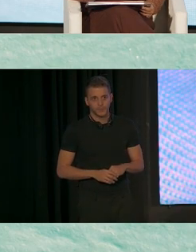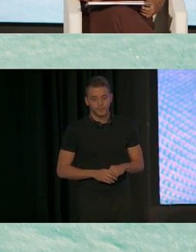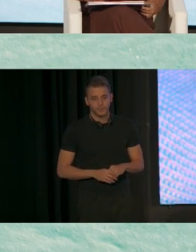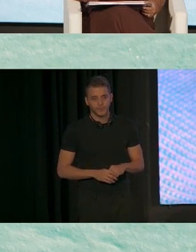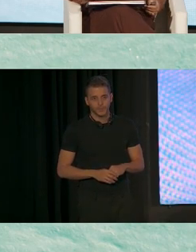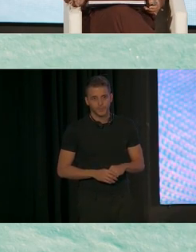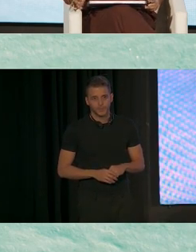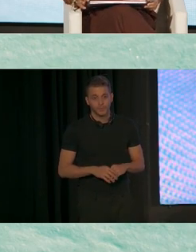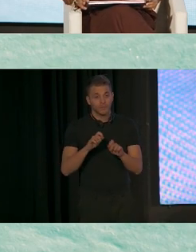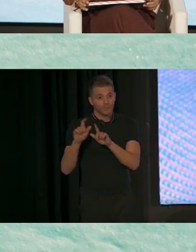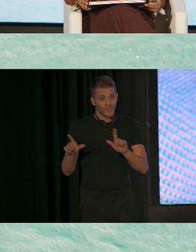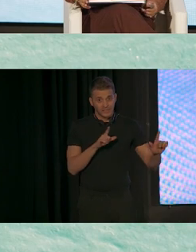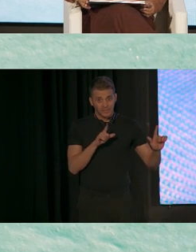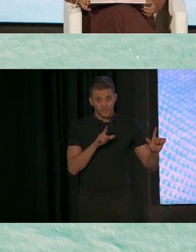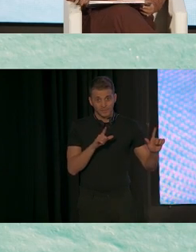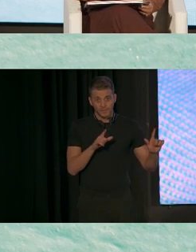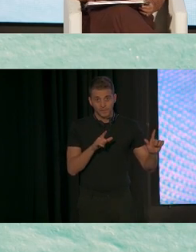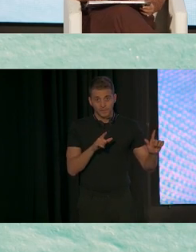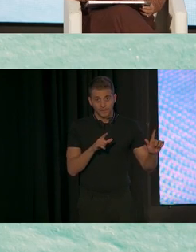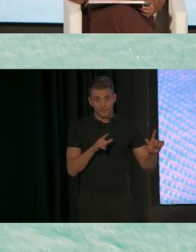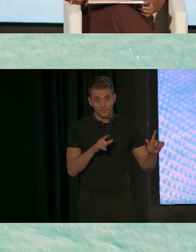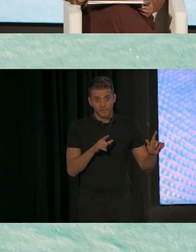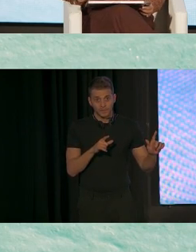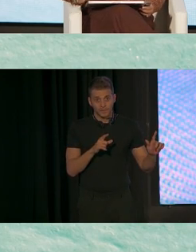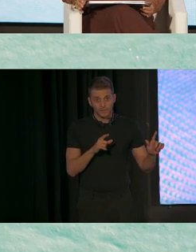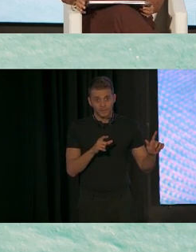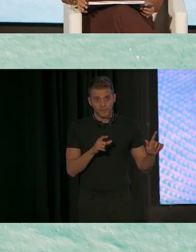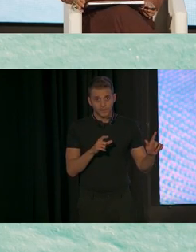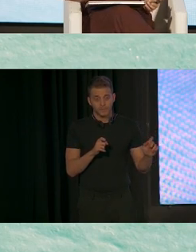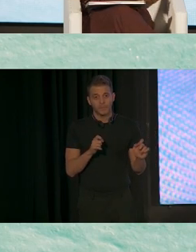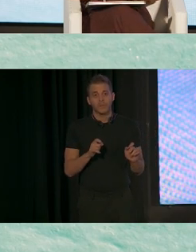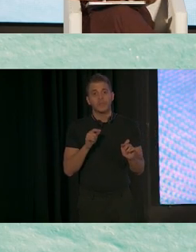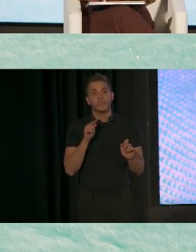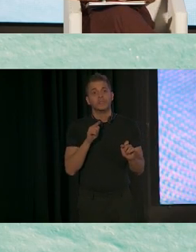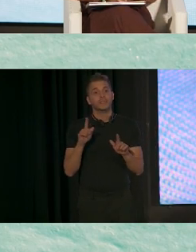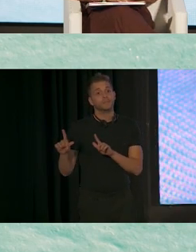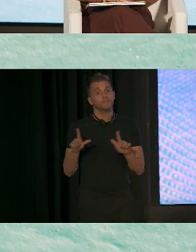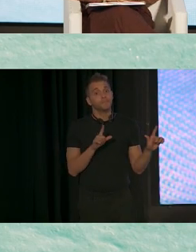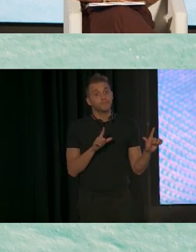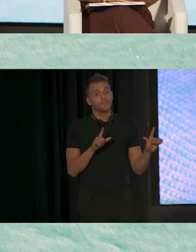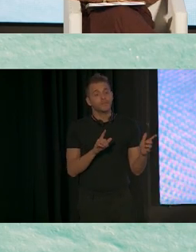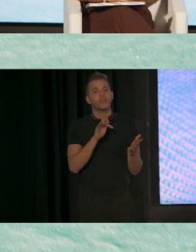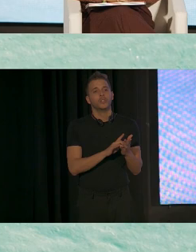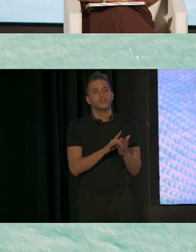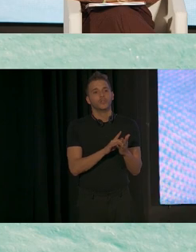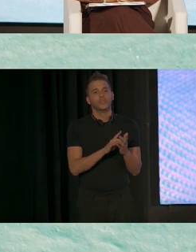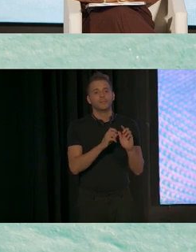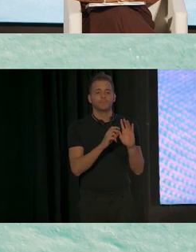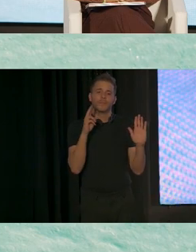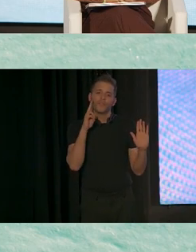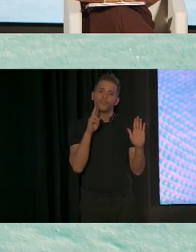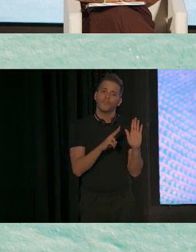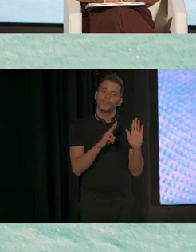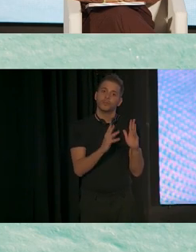Esta diapositiva enseña los números de